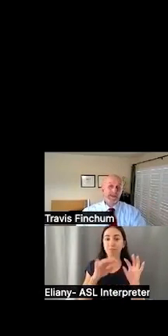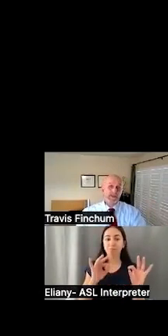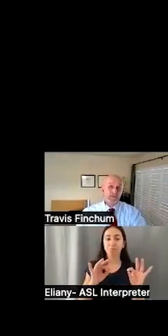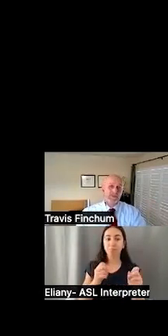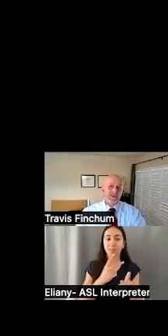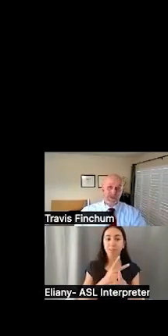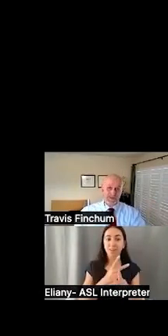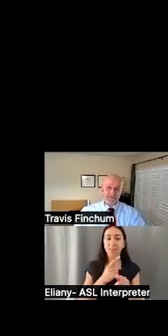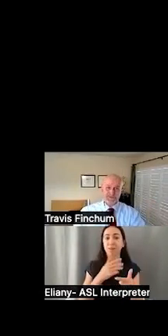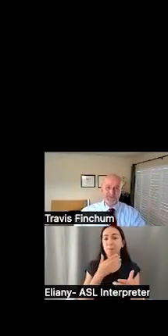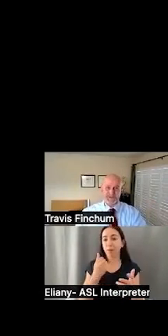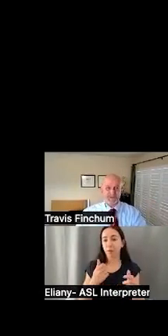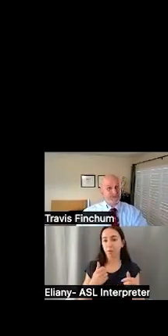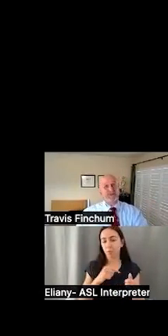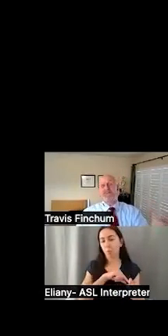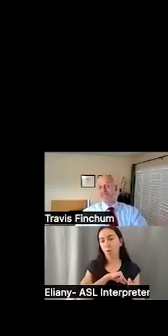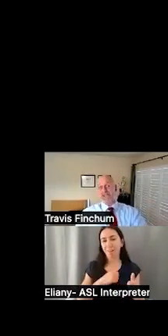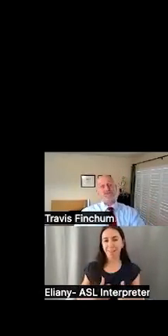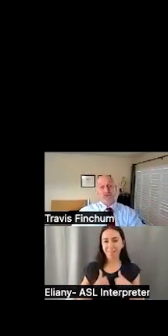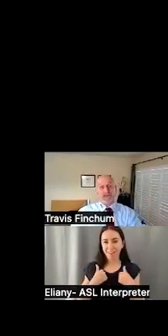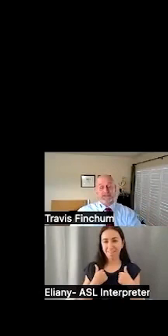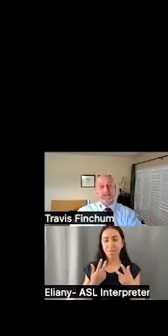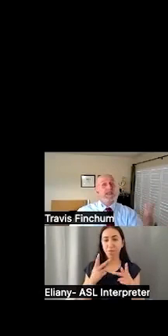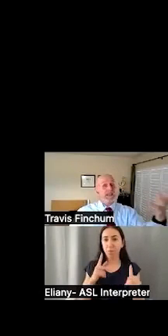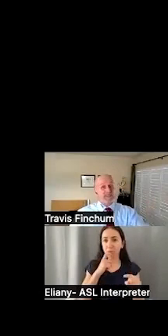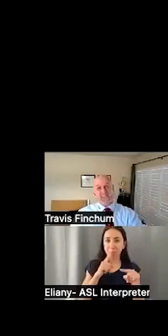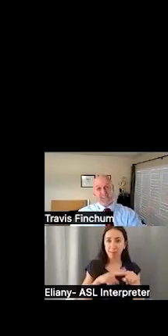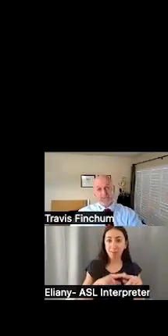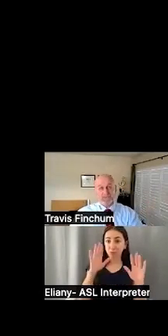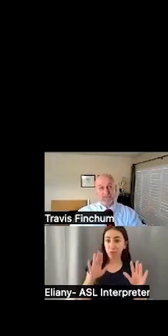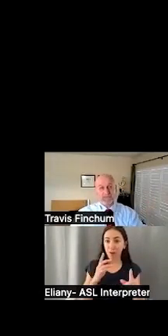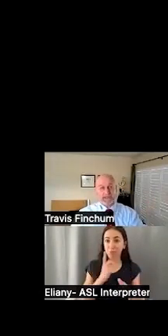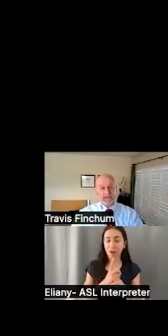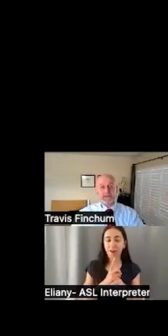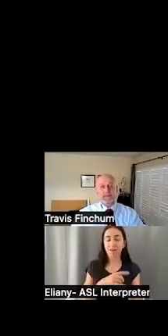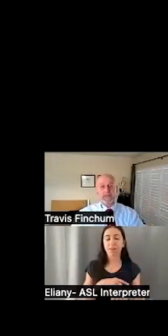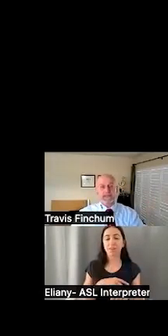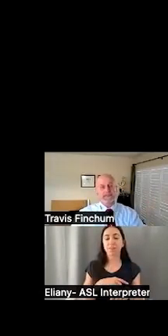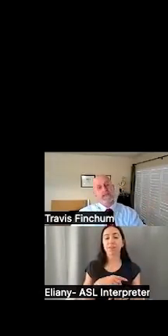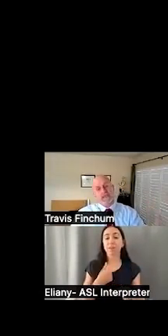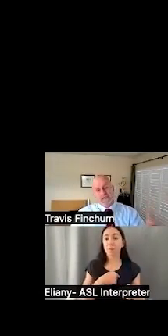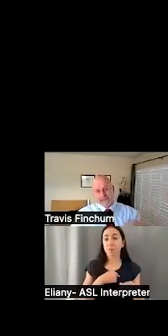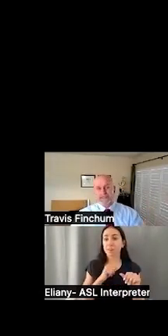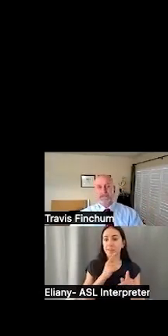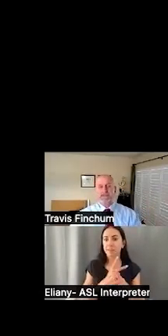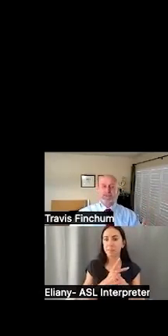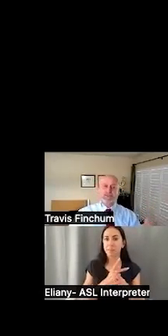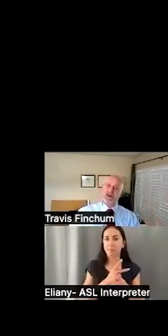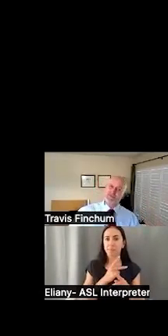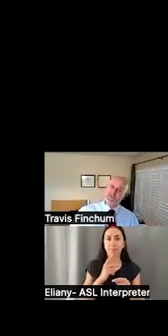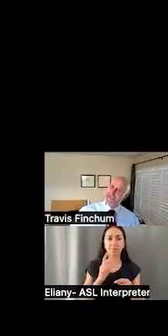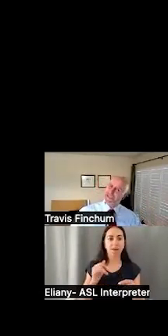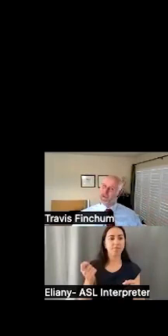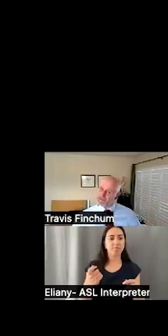dinero, puedes utilizar ese dinero para tener una mejor calidad de vida para el beneficiario. Suena algo increíble. Y mantienes tu